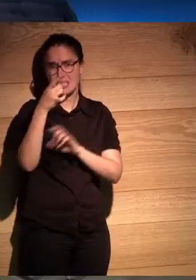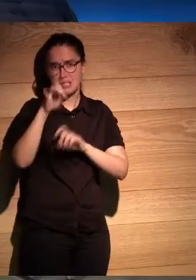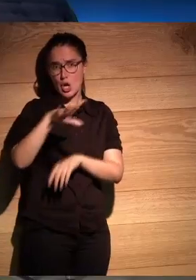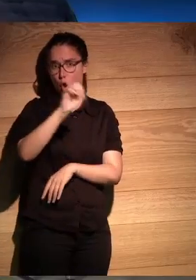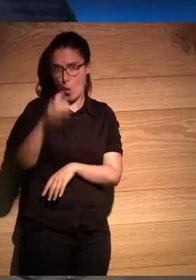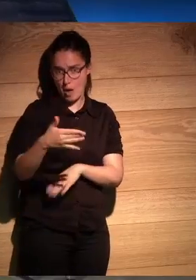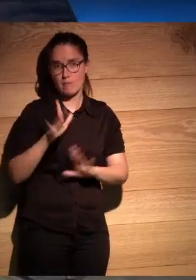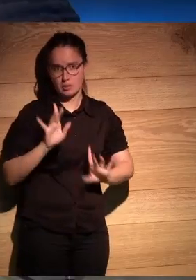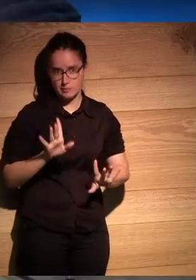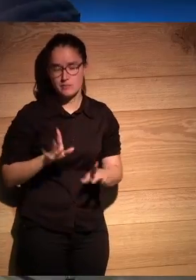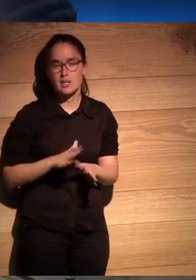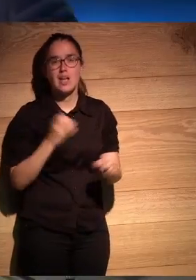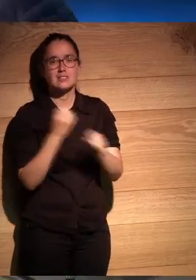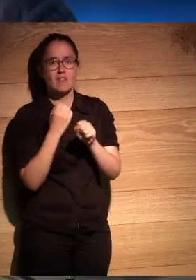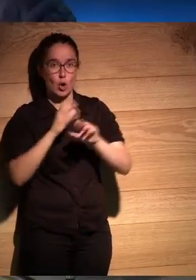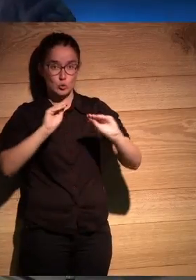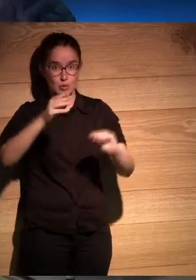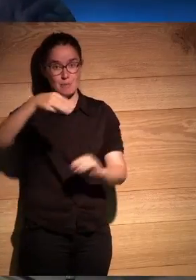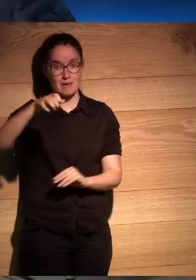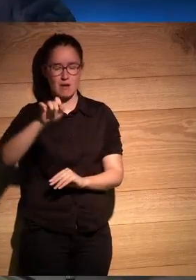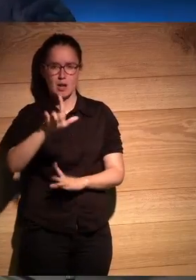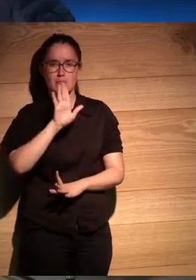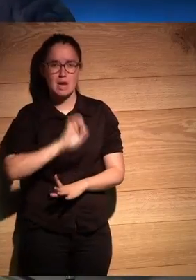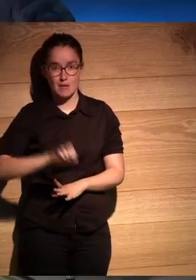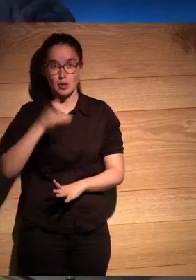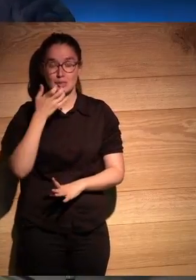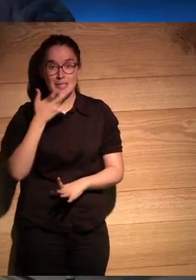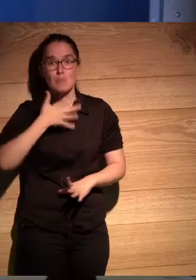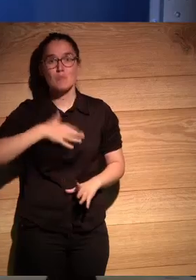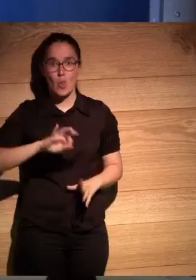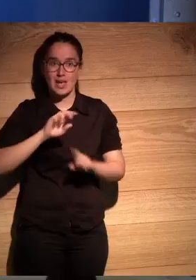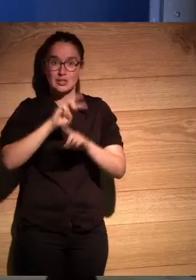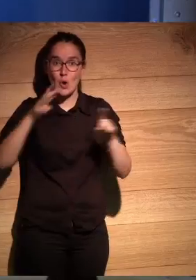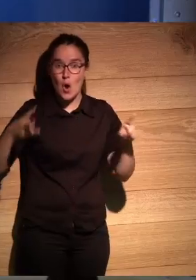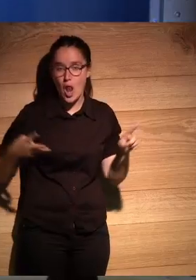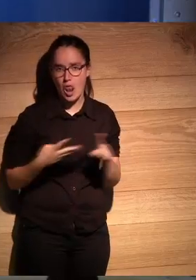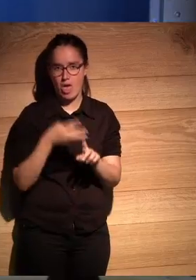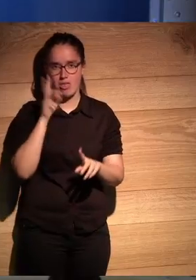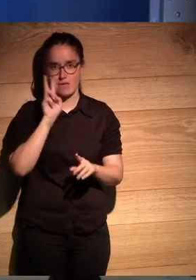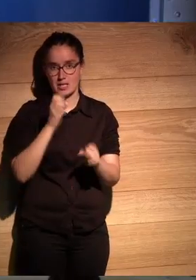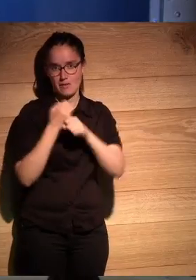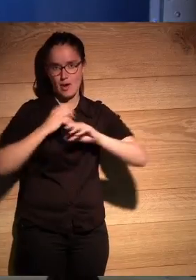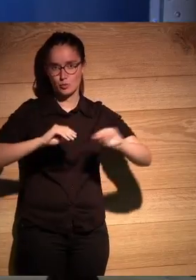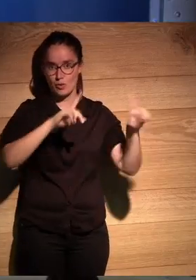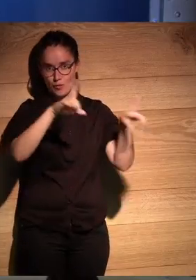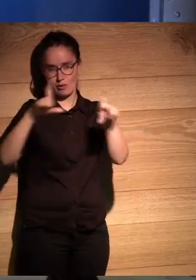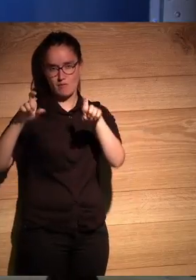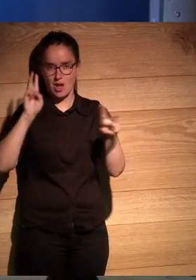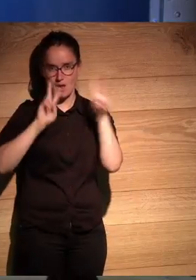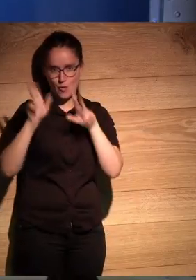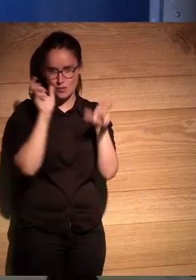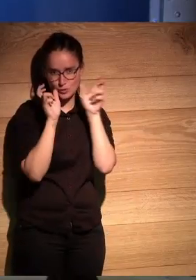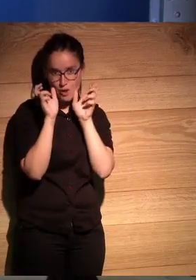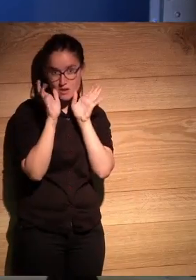en fin el trabajo de Miguel que es maravilloso y si tenéis oportunidad online de disfrutar de su trabajo fotográfico audiovisual